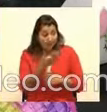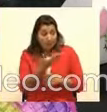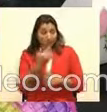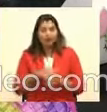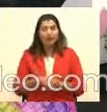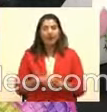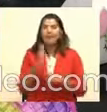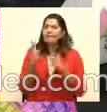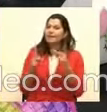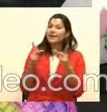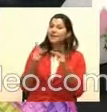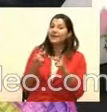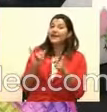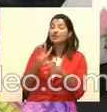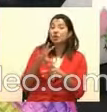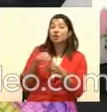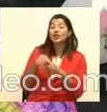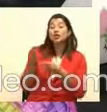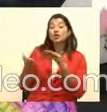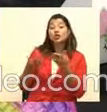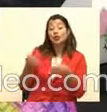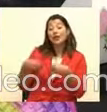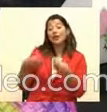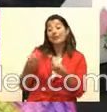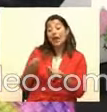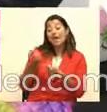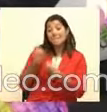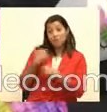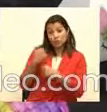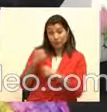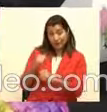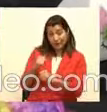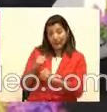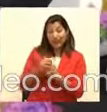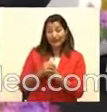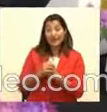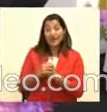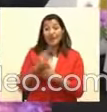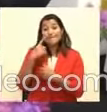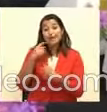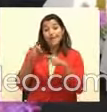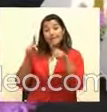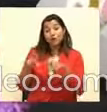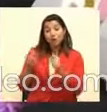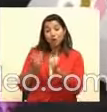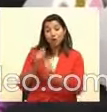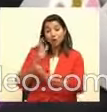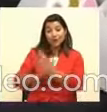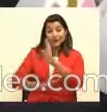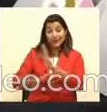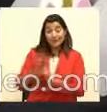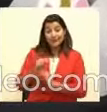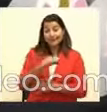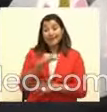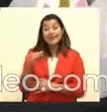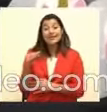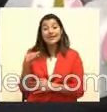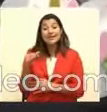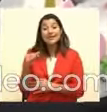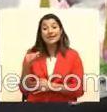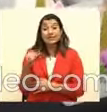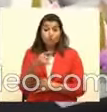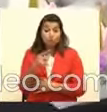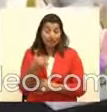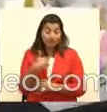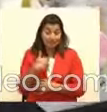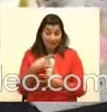Perfecto. Bueno, eso es parte de los servicios que ofrece la municipalidad de transporte a las personas con discapacidad y los que estén interesados pues